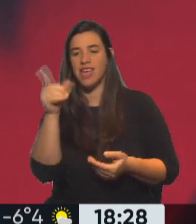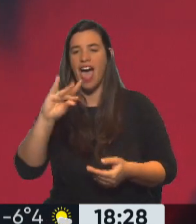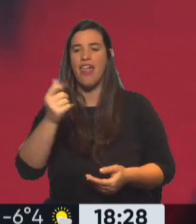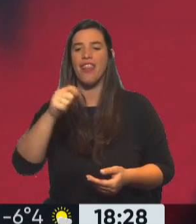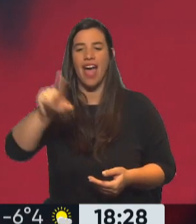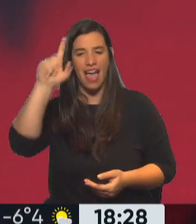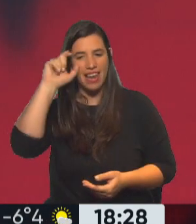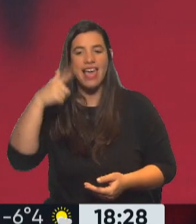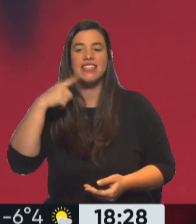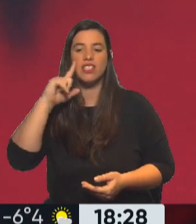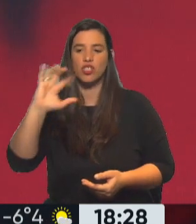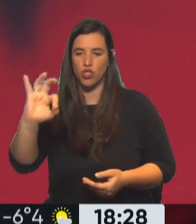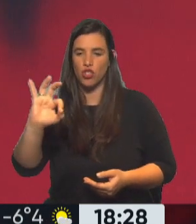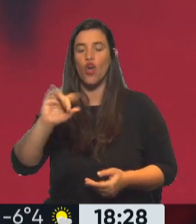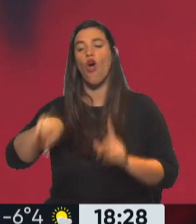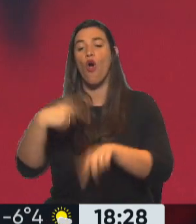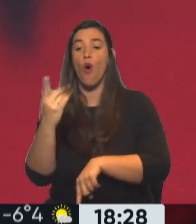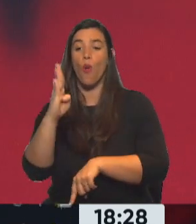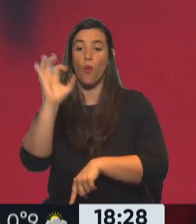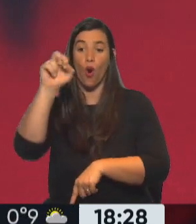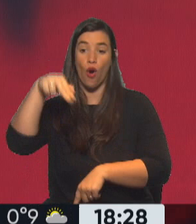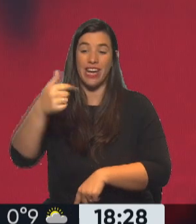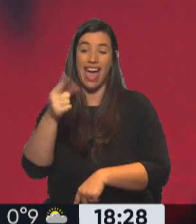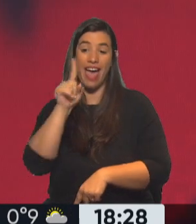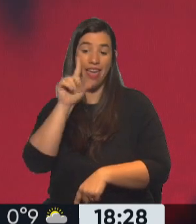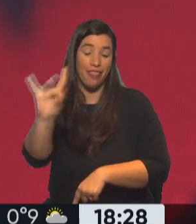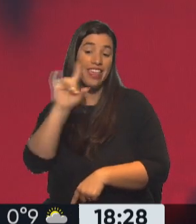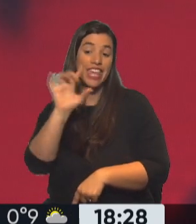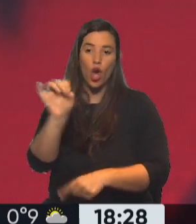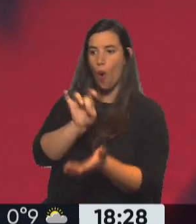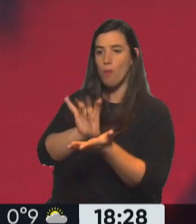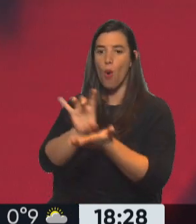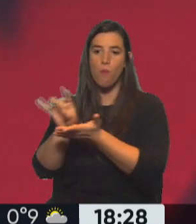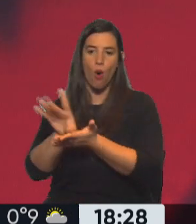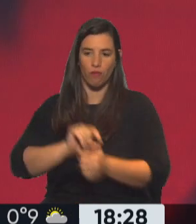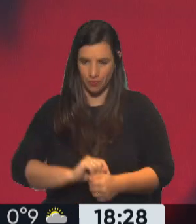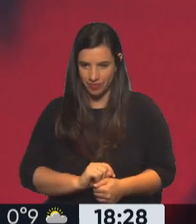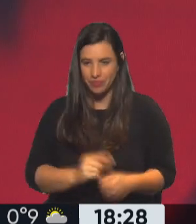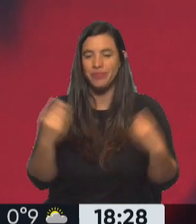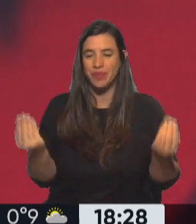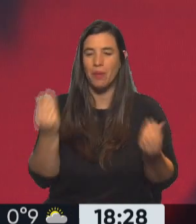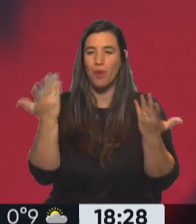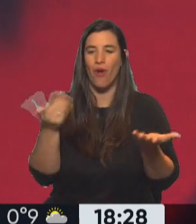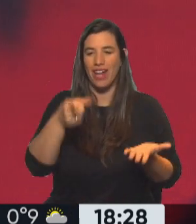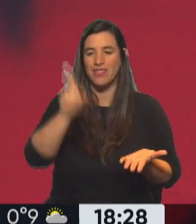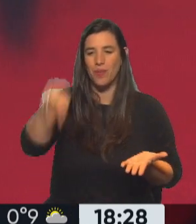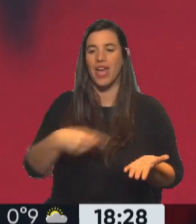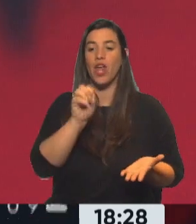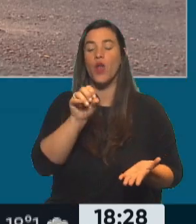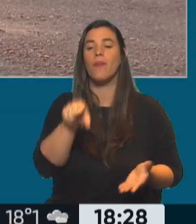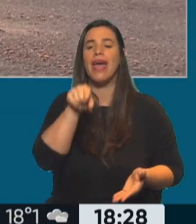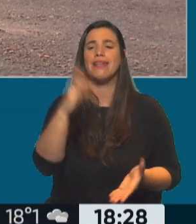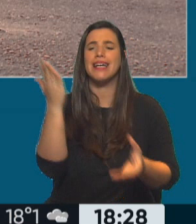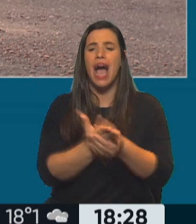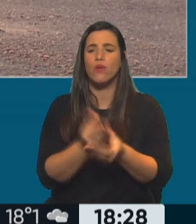Bonadio Puff. Se la conoció como la causa Puff Puff. Esa causa se inició a partir de dos sobres que llegaron de manera anónima